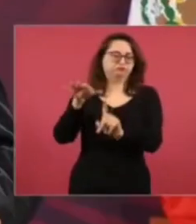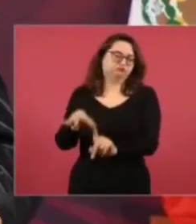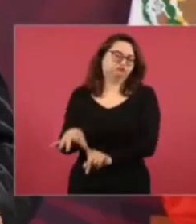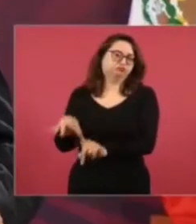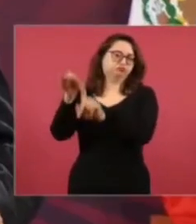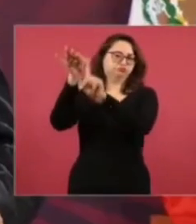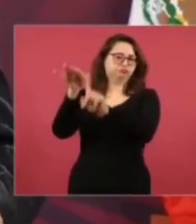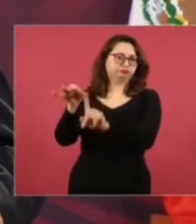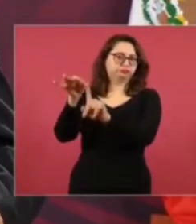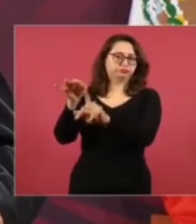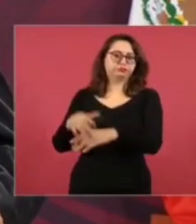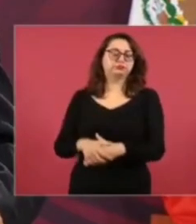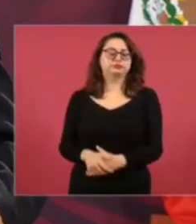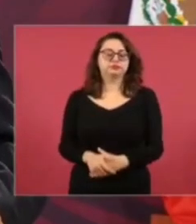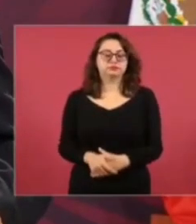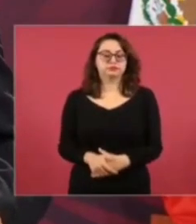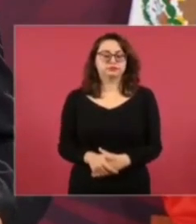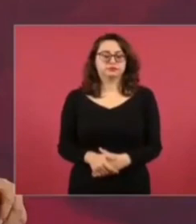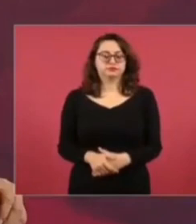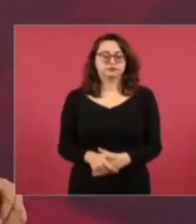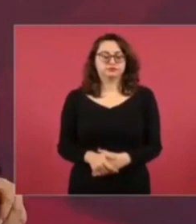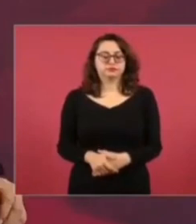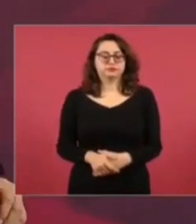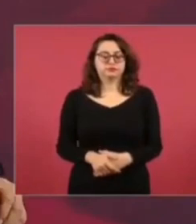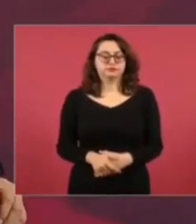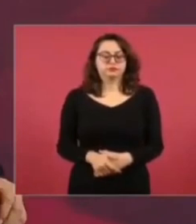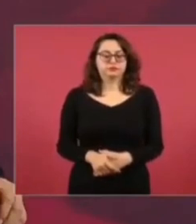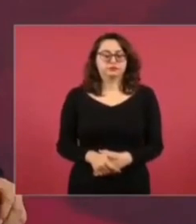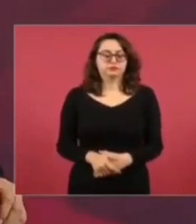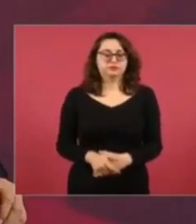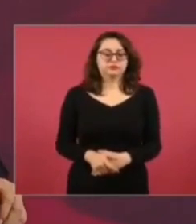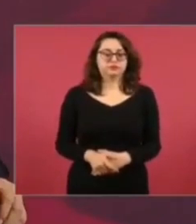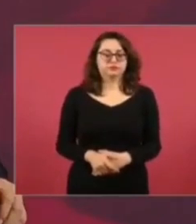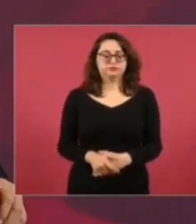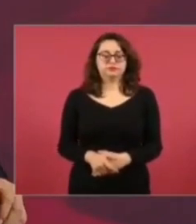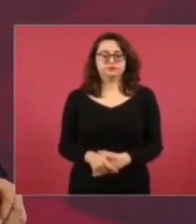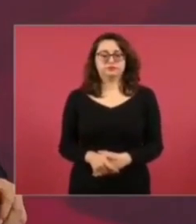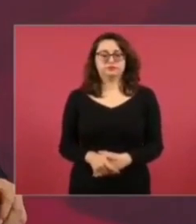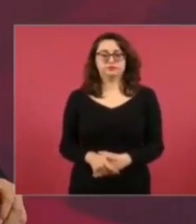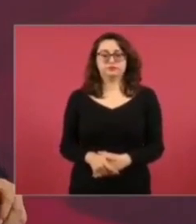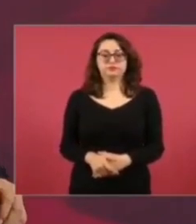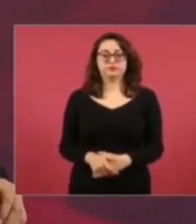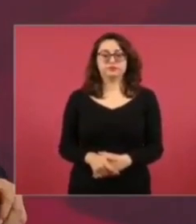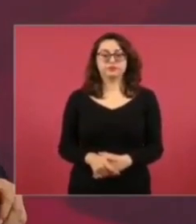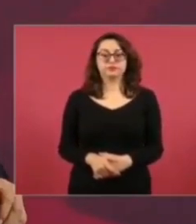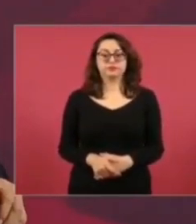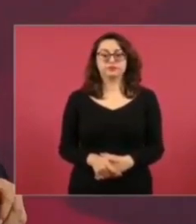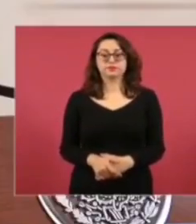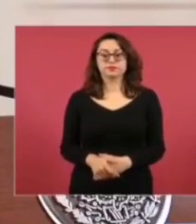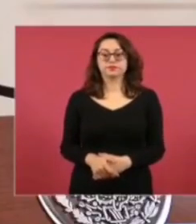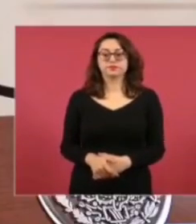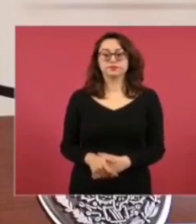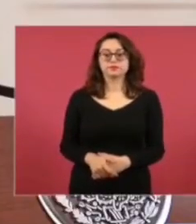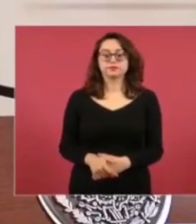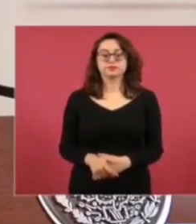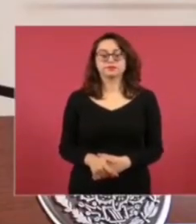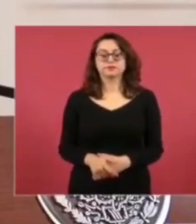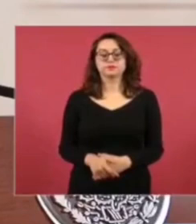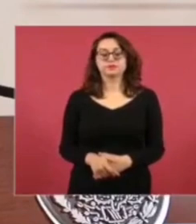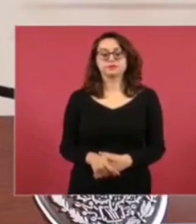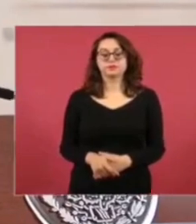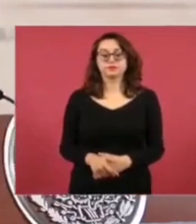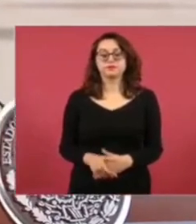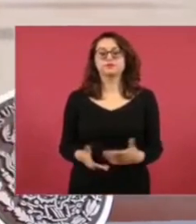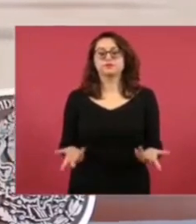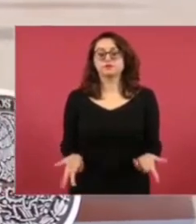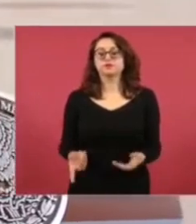que nosotros llevamos a cabo retomando